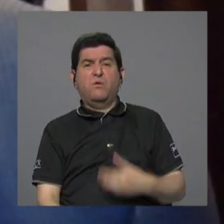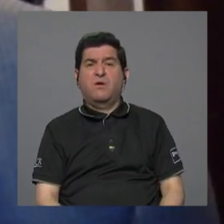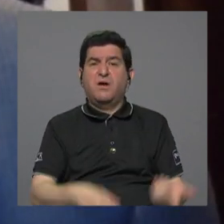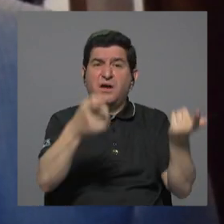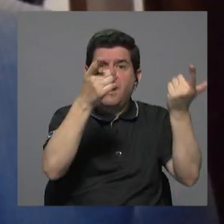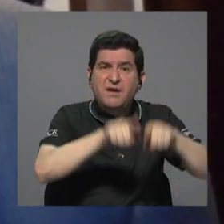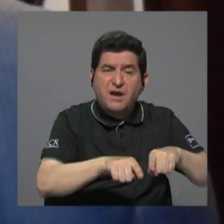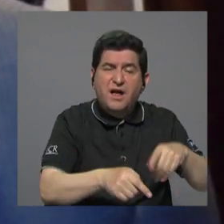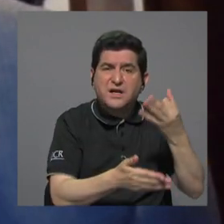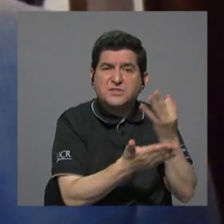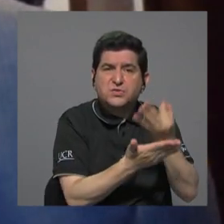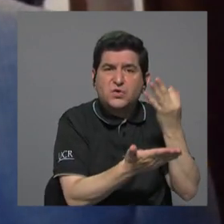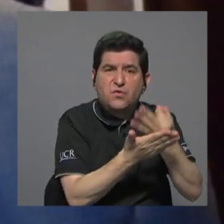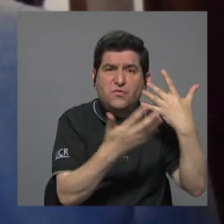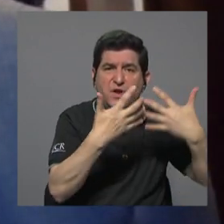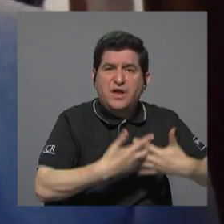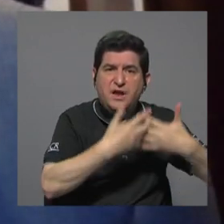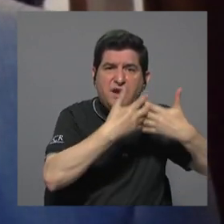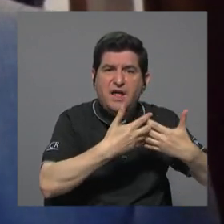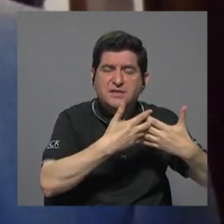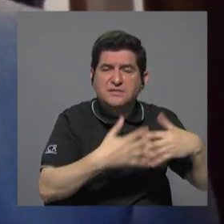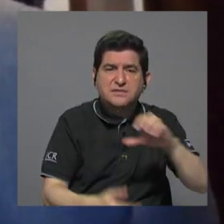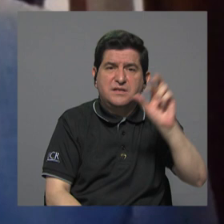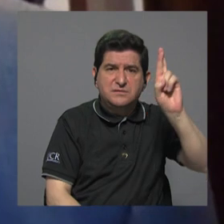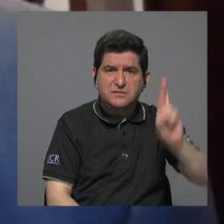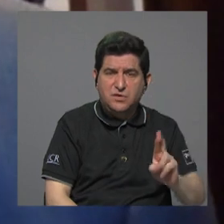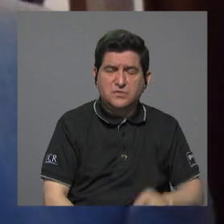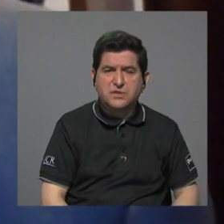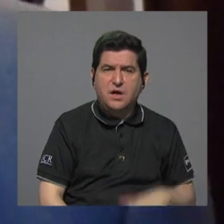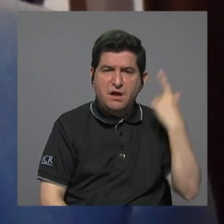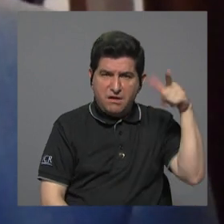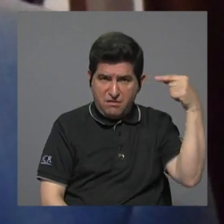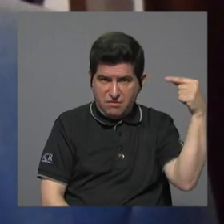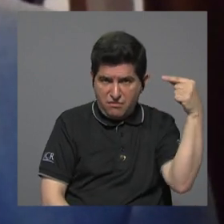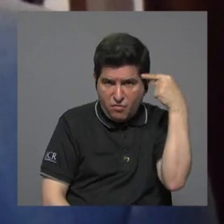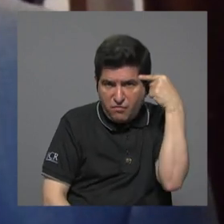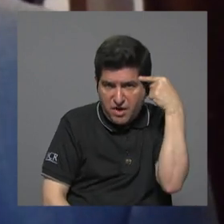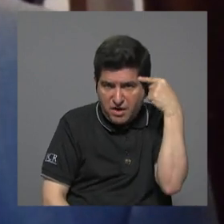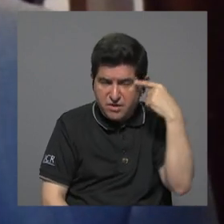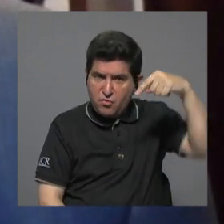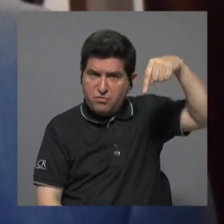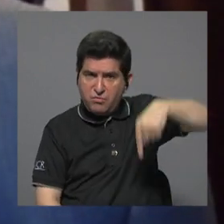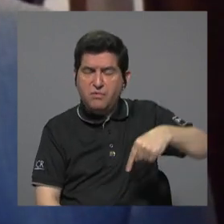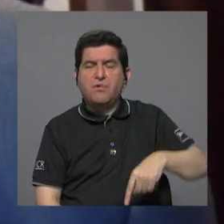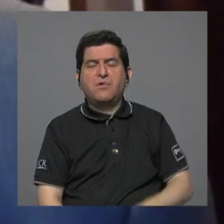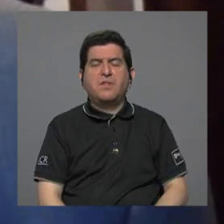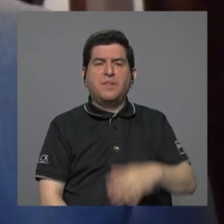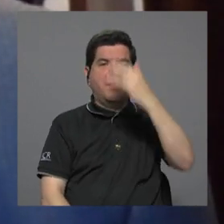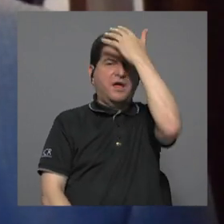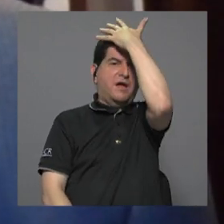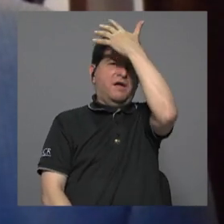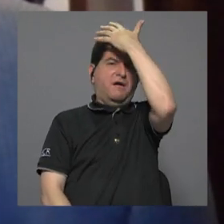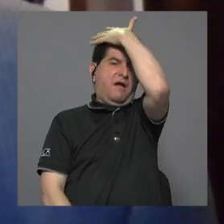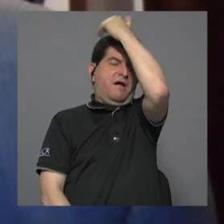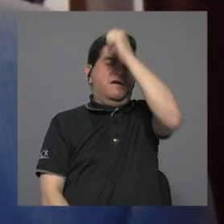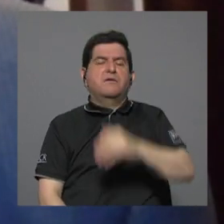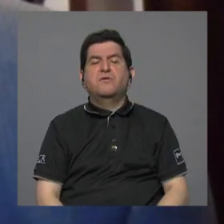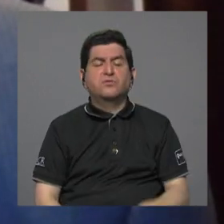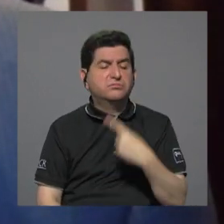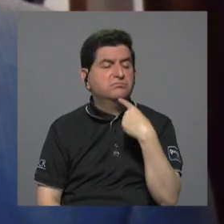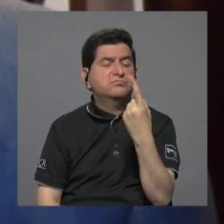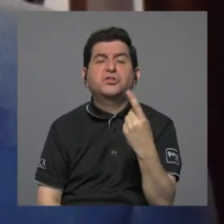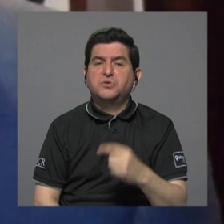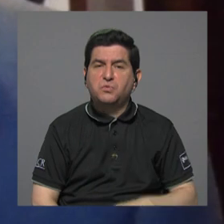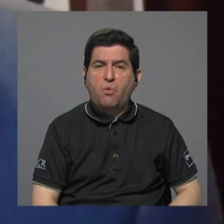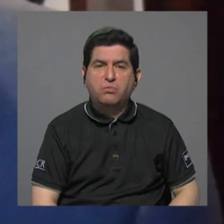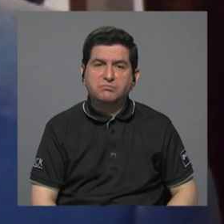las finanzas de las empresas costarricenses. El gobierno de don Carlos Alvarado indicó